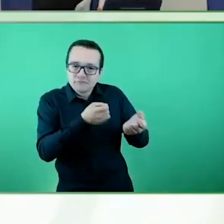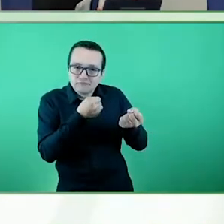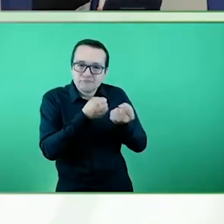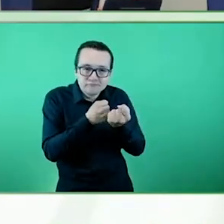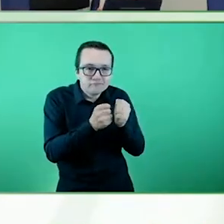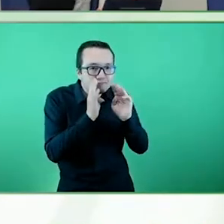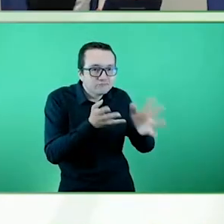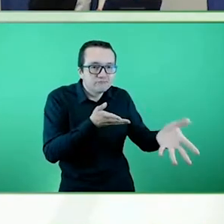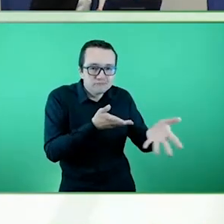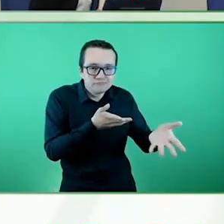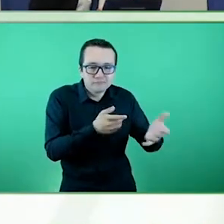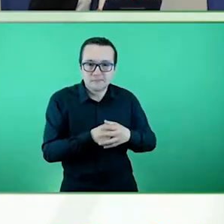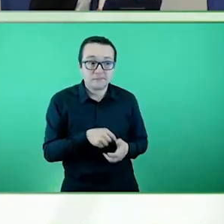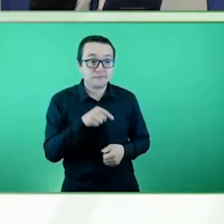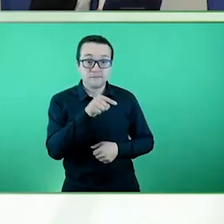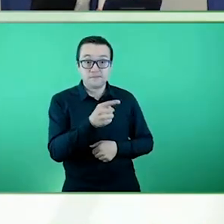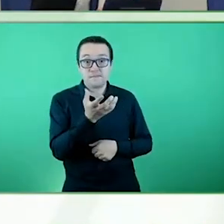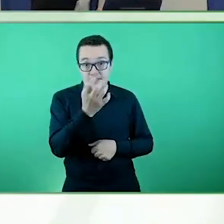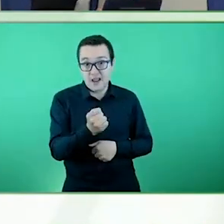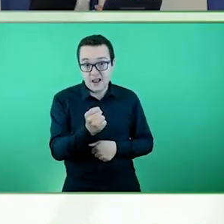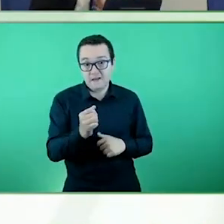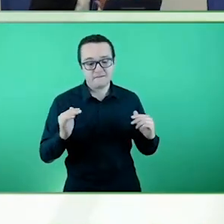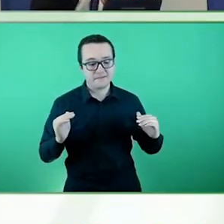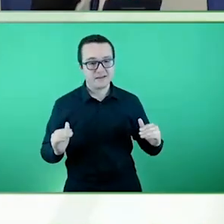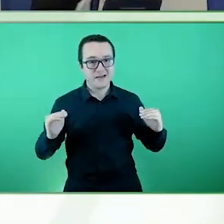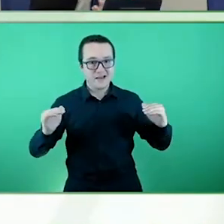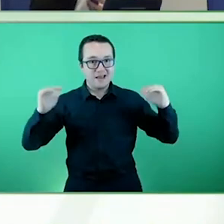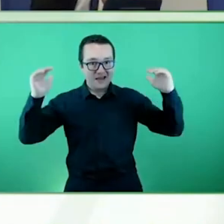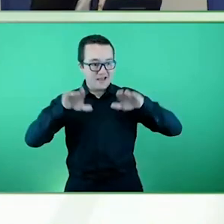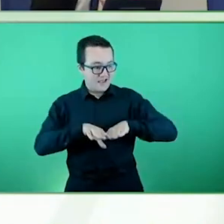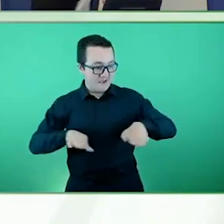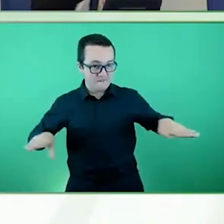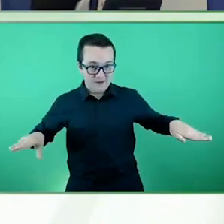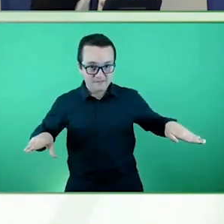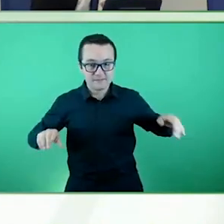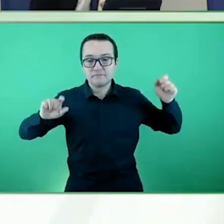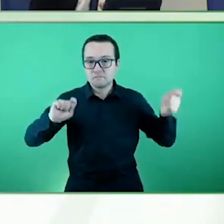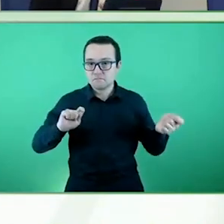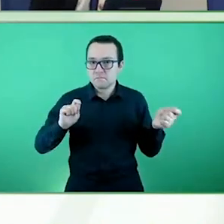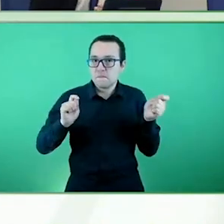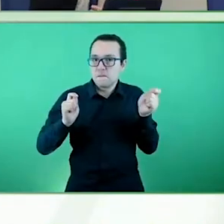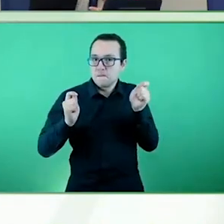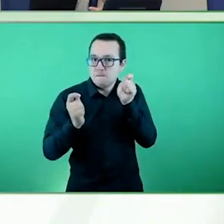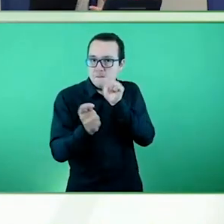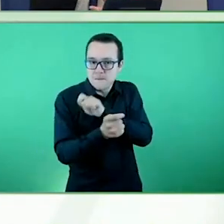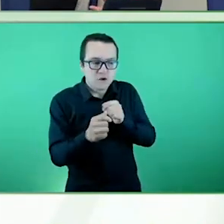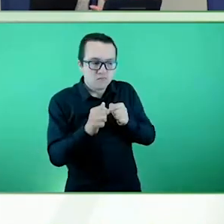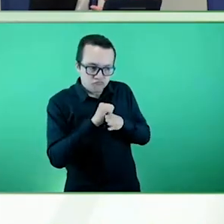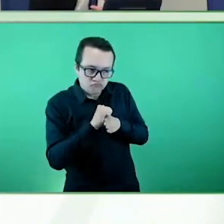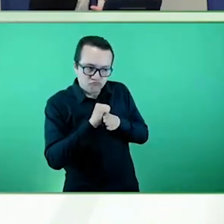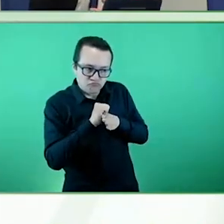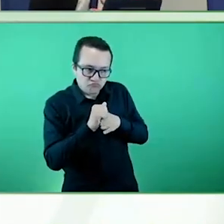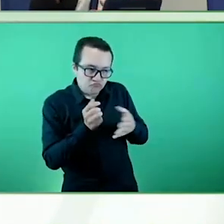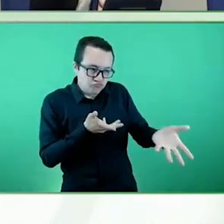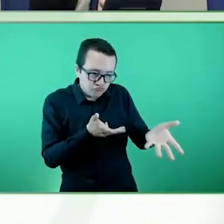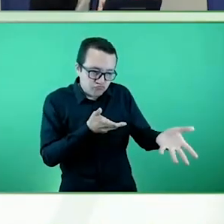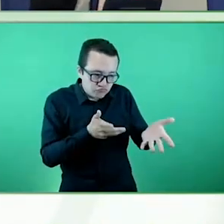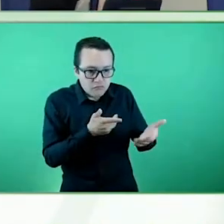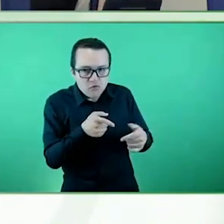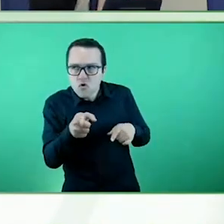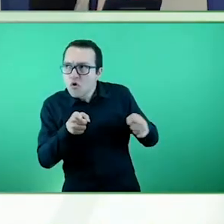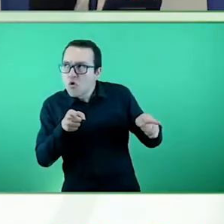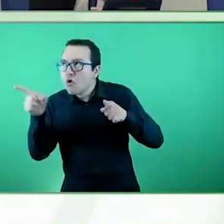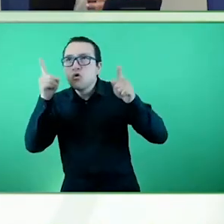permiten hacer una transición y un entrenamiento de la vida independiente antes de volver a sus hogares.